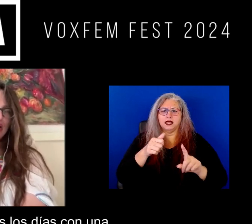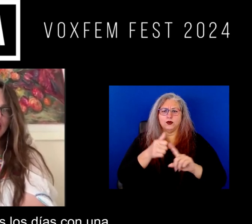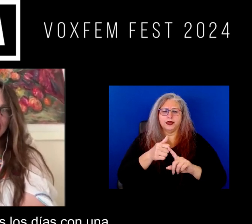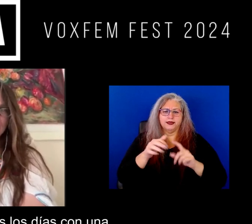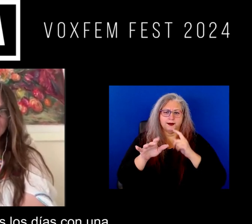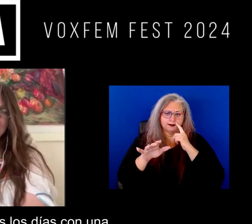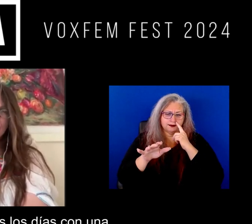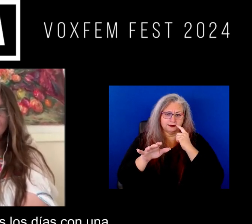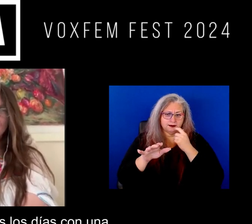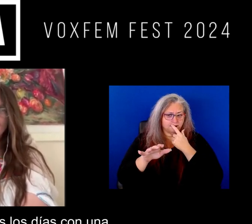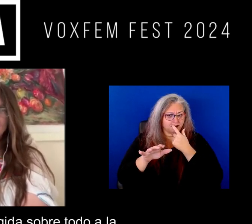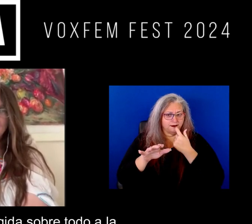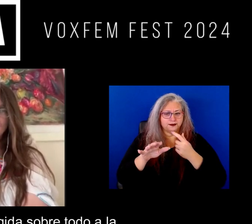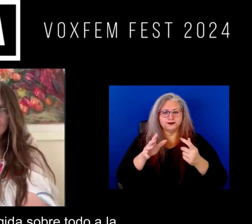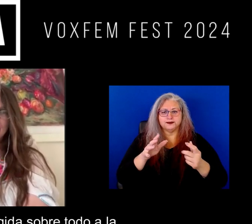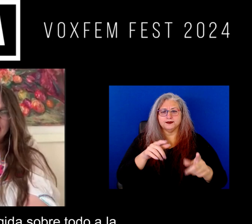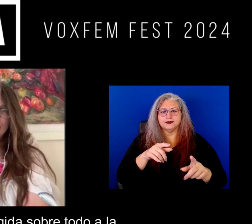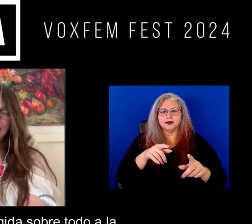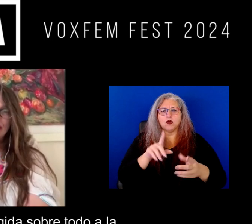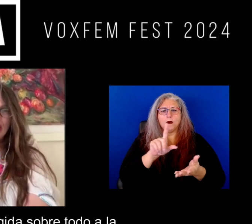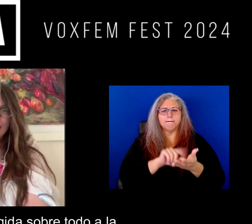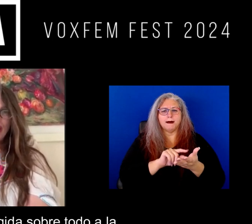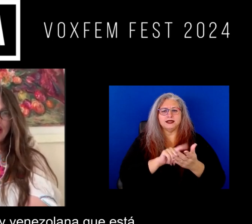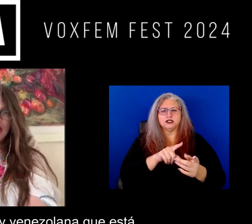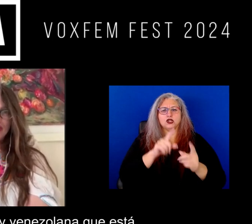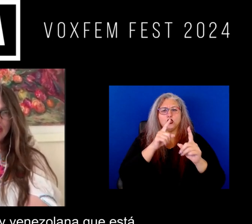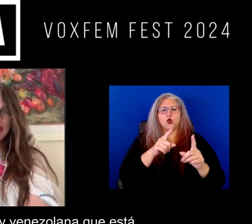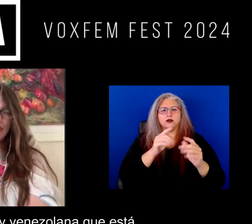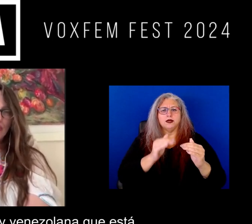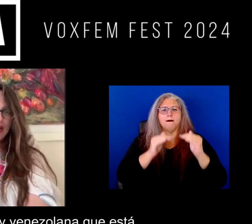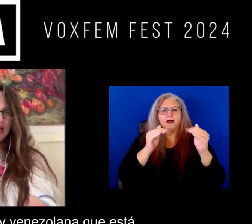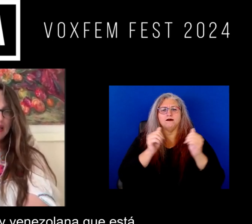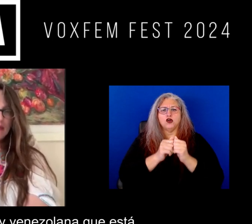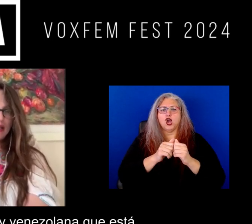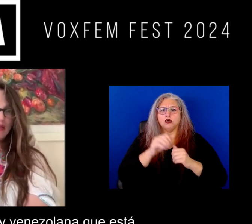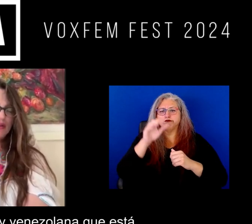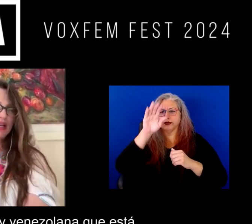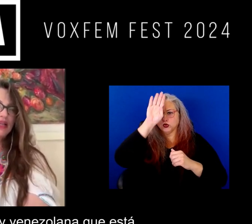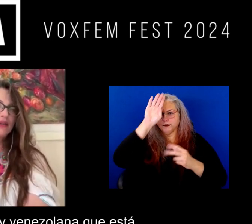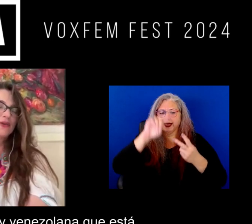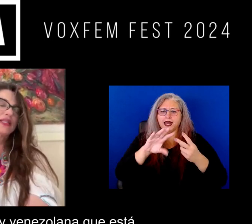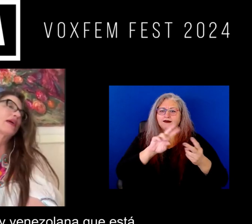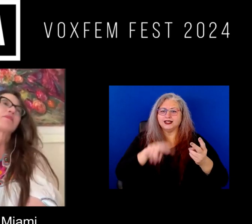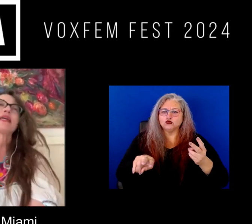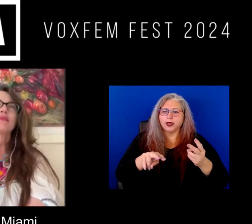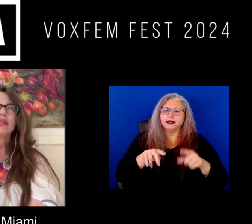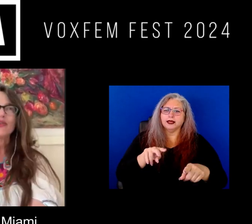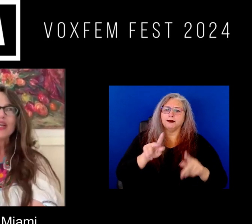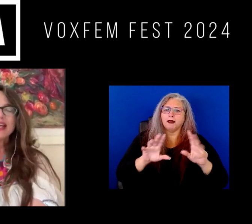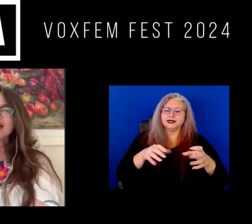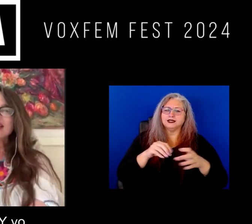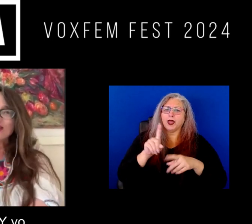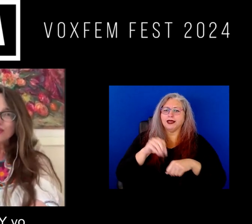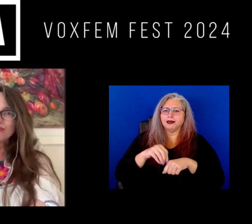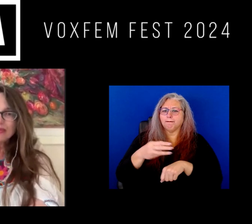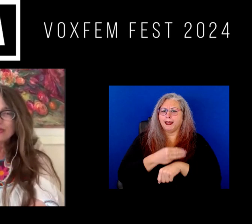con una con una publicación dirigida sobre todo a la población cubana y venezolana, ¿no? Que está en Miami, ¿no?